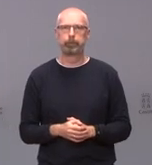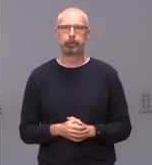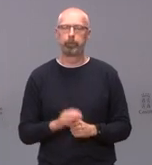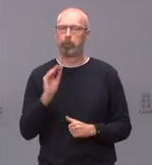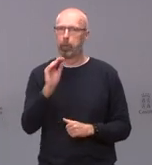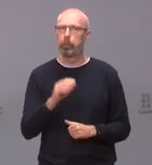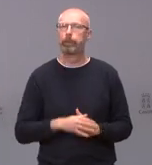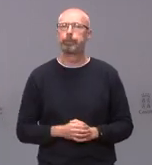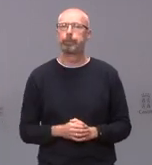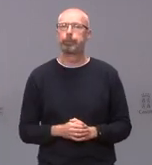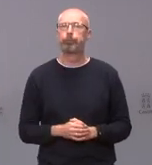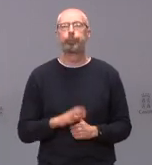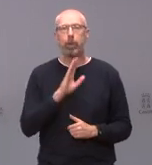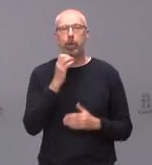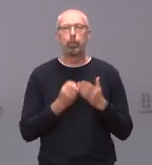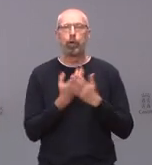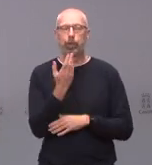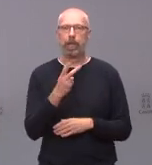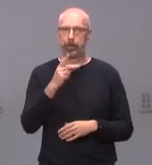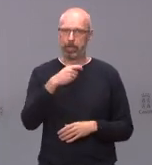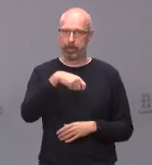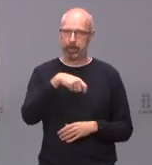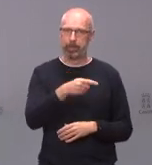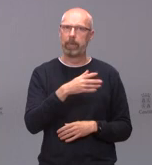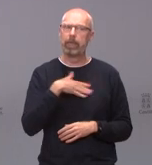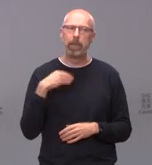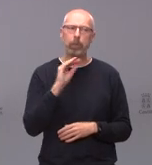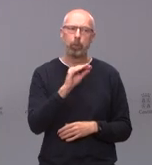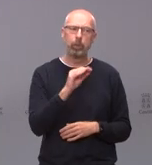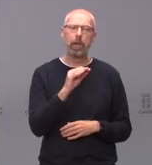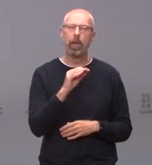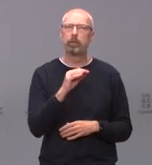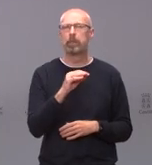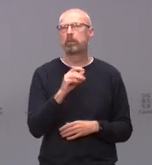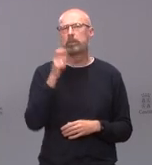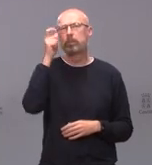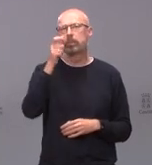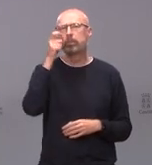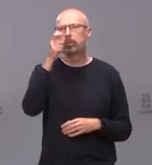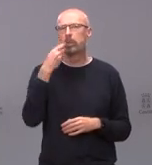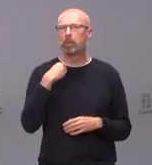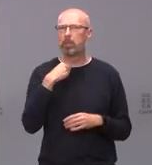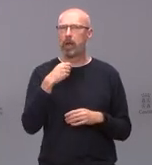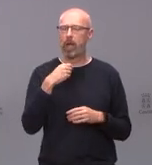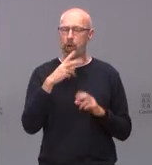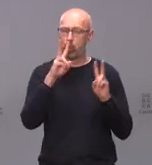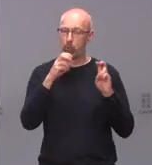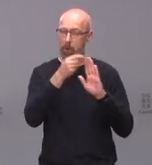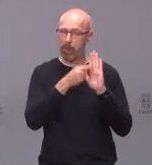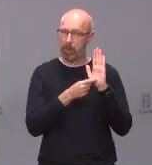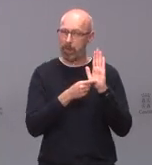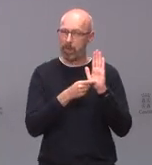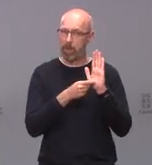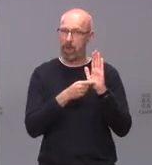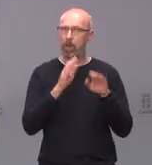tu pregunta buenos días vicepresidente yo quería preguntar por cuánto tiempo van a estar activas estas nuevas restricciones para los municipios que